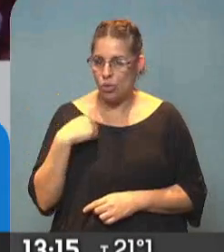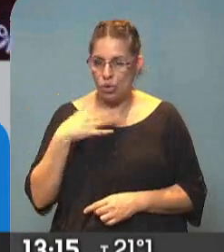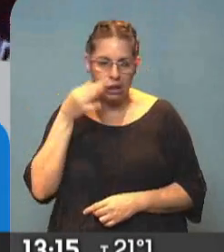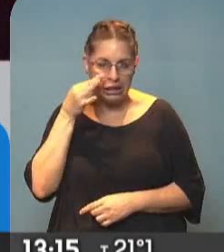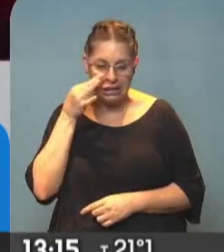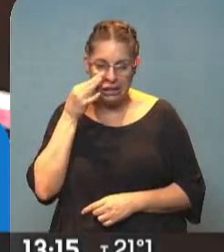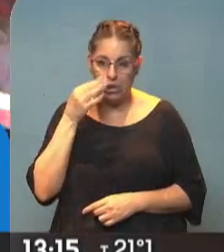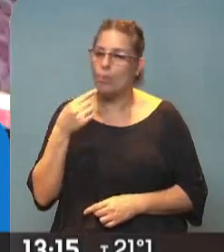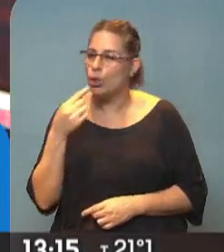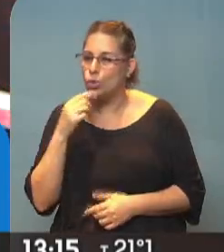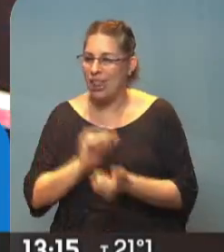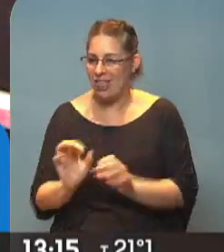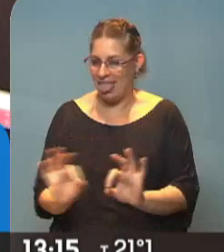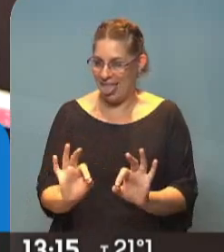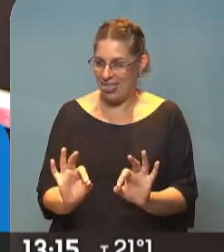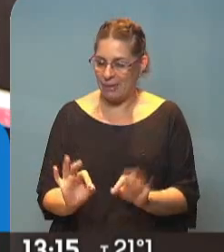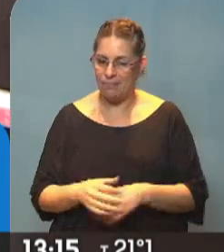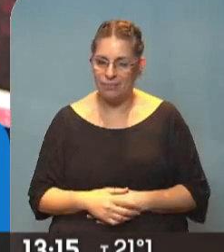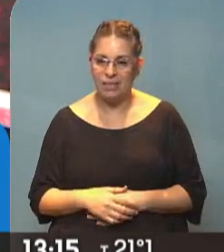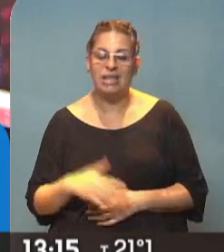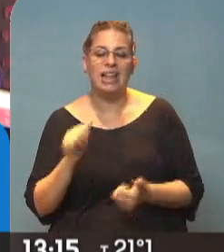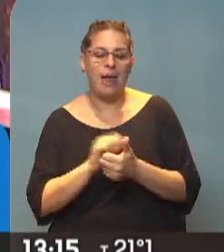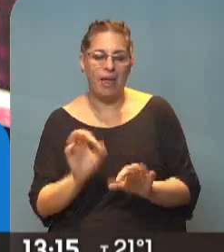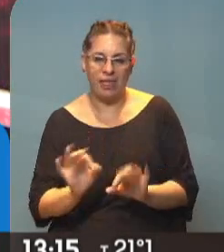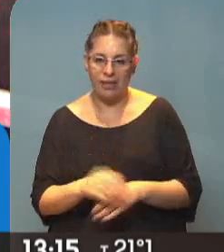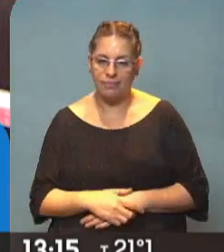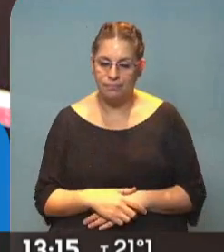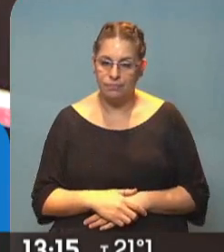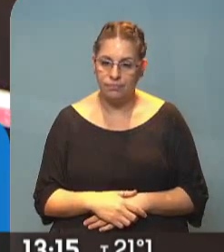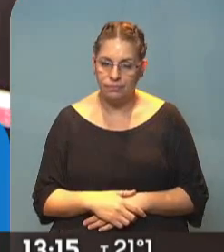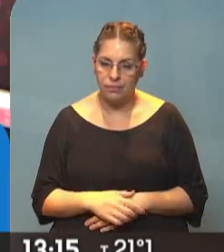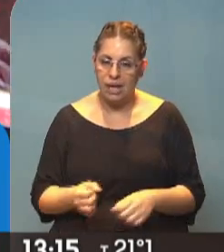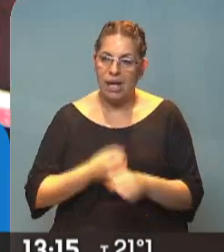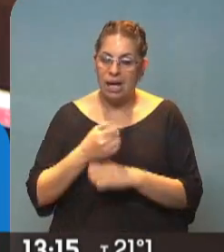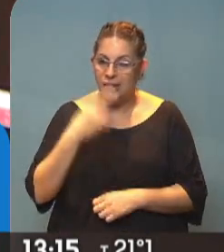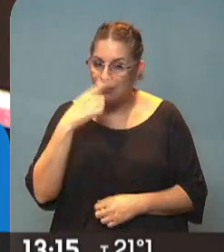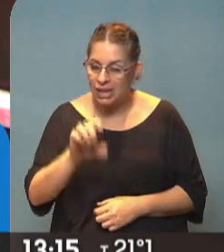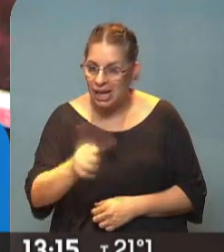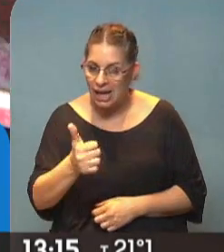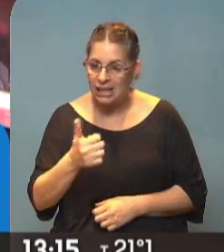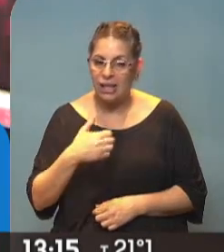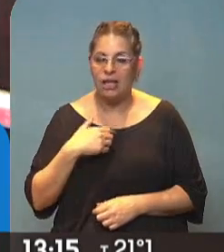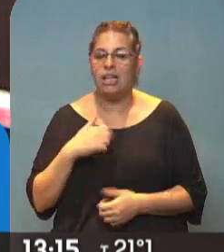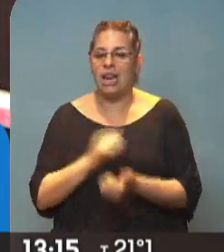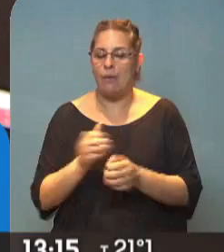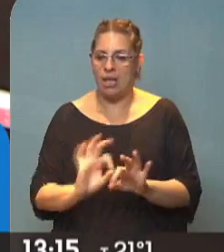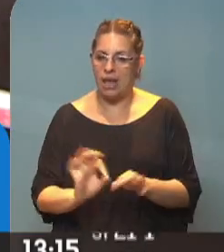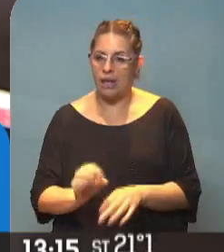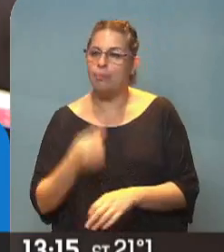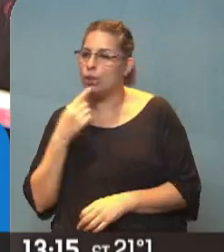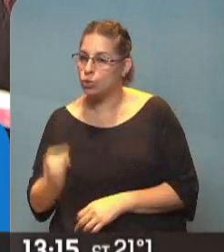No la lavaste tampoco, te puedo dar fe. No la lavé todavía y hasta que gane la final no la pienso la va. ¿Emocionado?